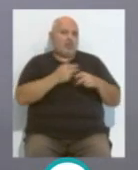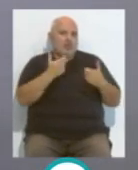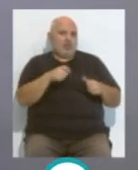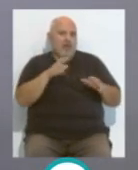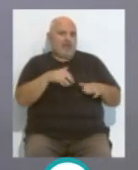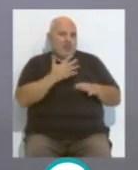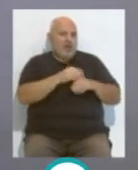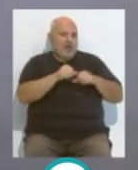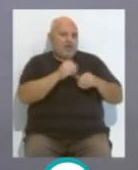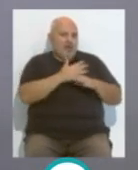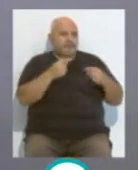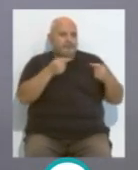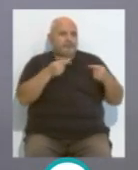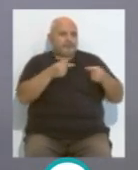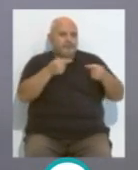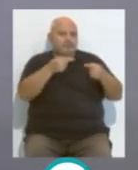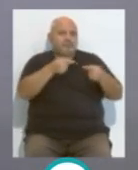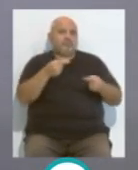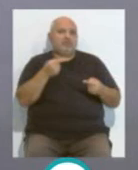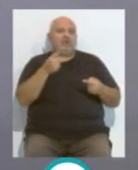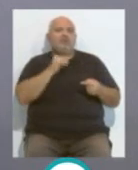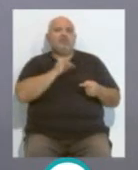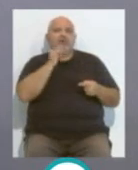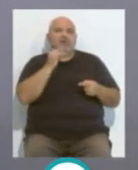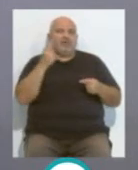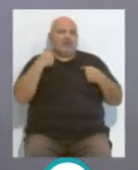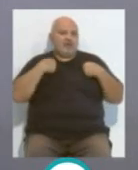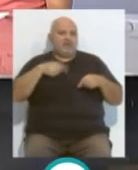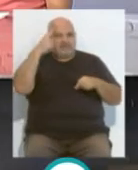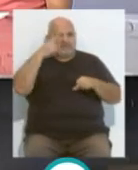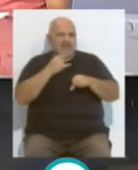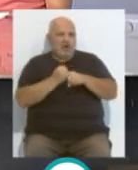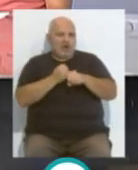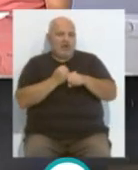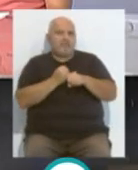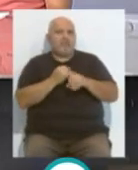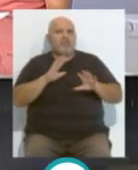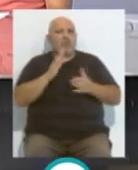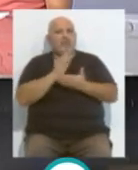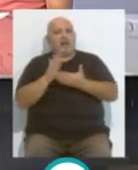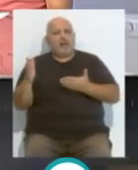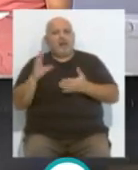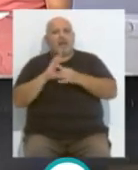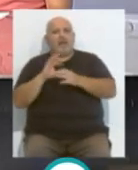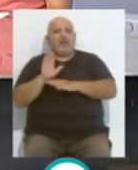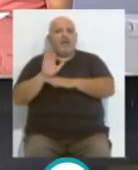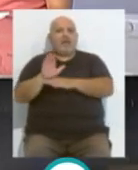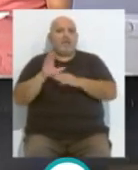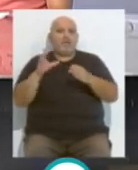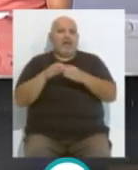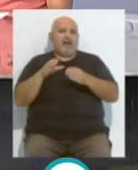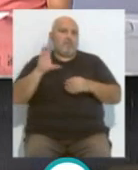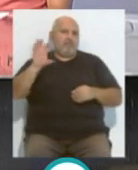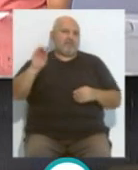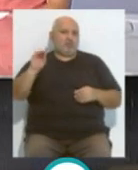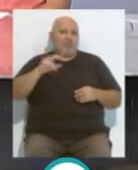Fútbol, un descanso no solamente físico, también psicológico, pero, por otro lado, representar a tu país en